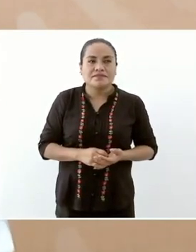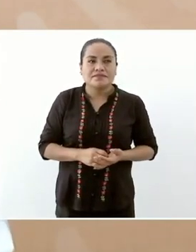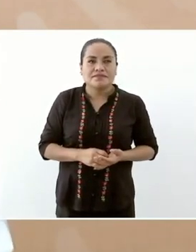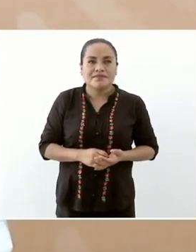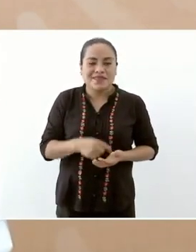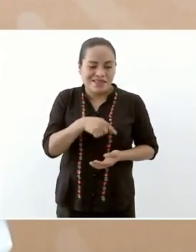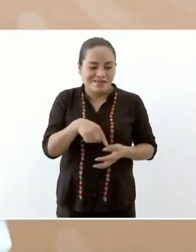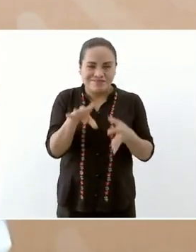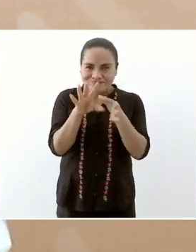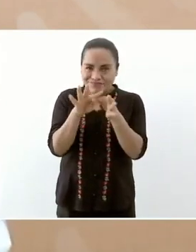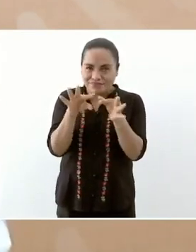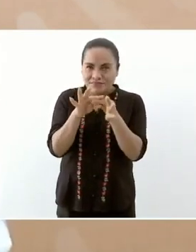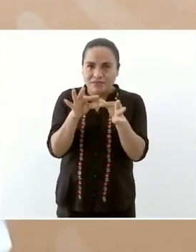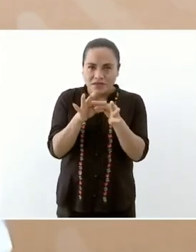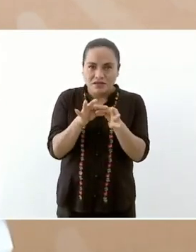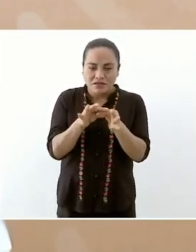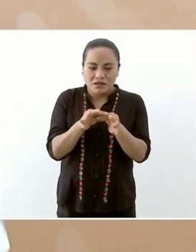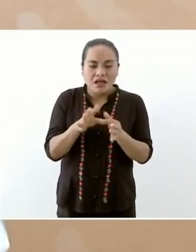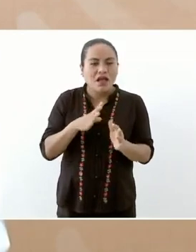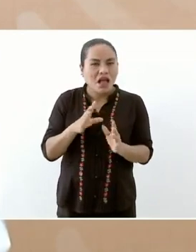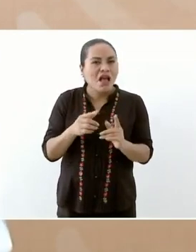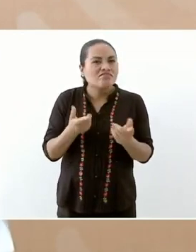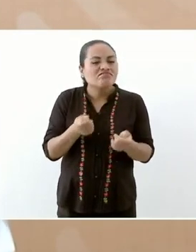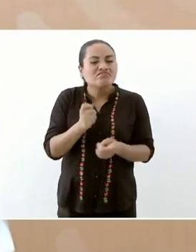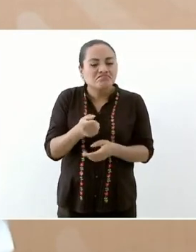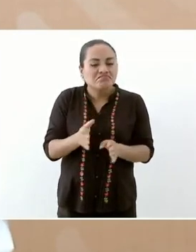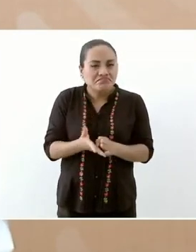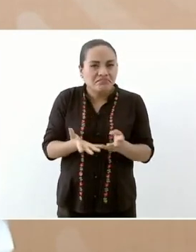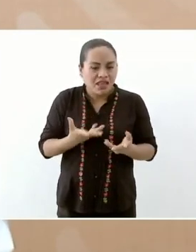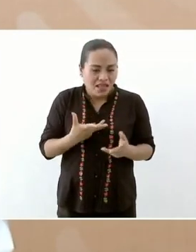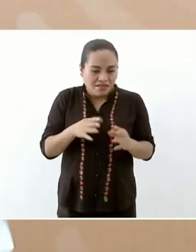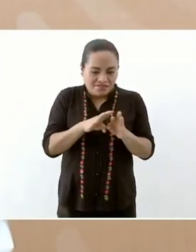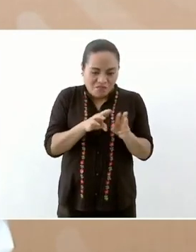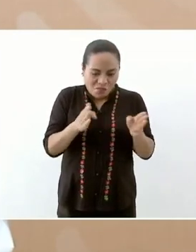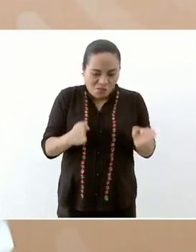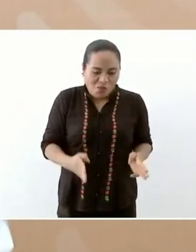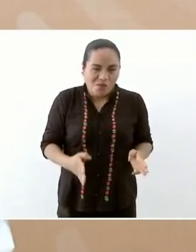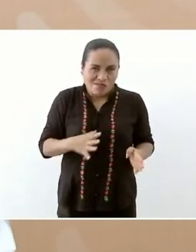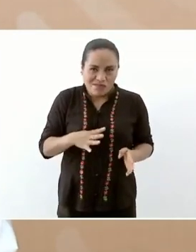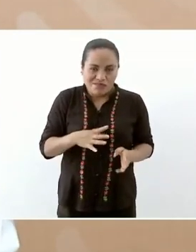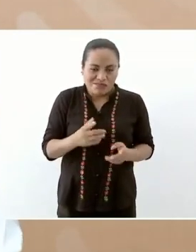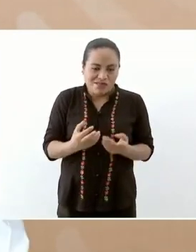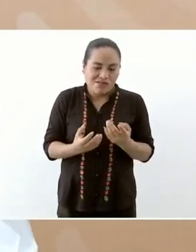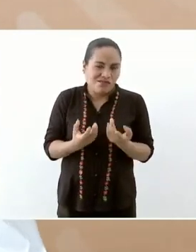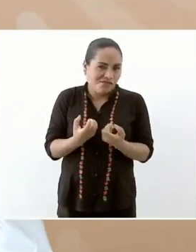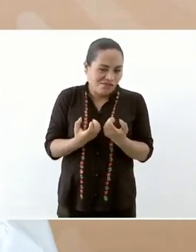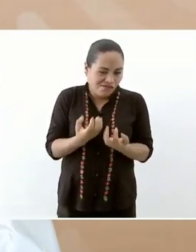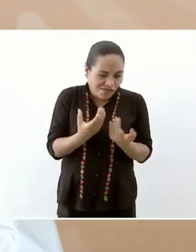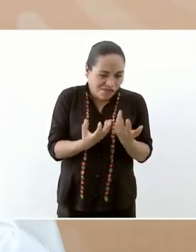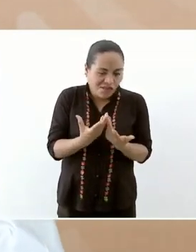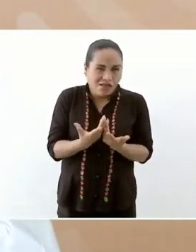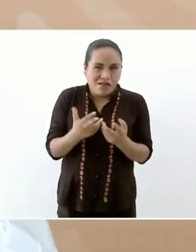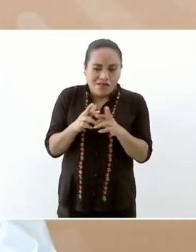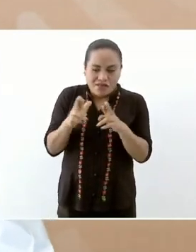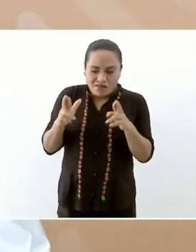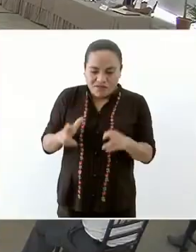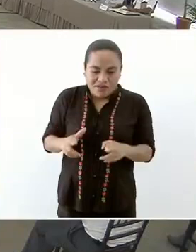informó lo que contienen los paquetes a ver si no tiene la lista